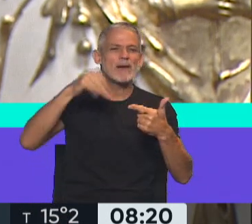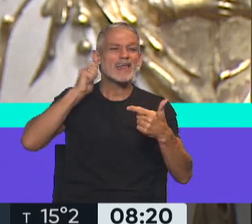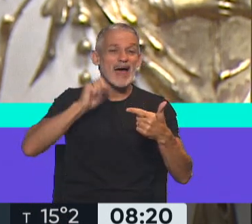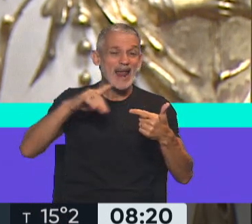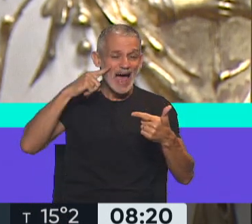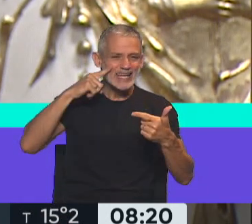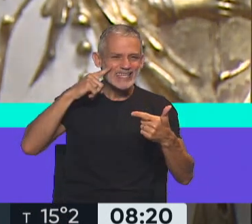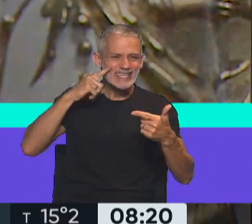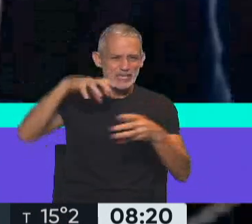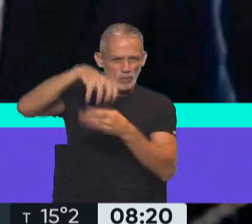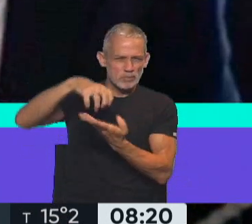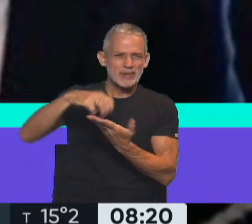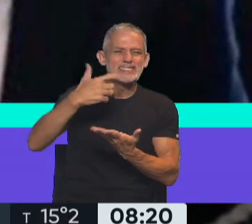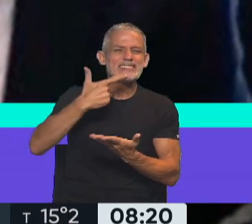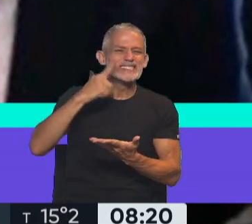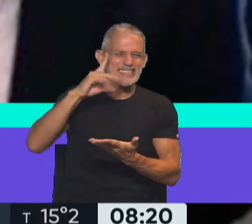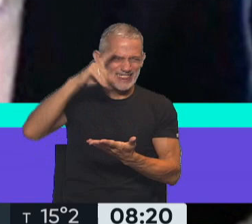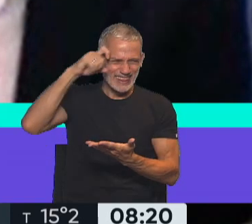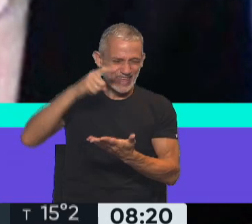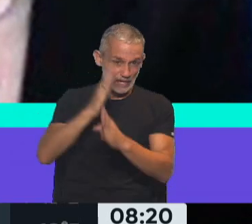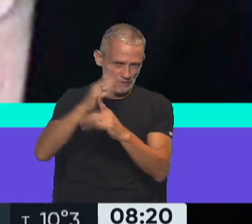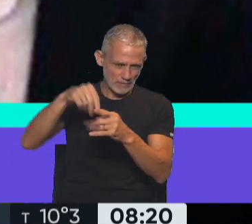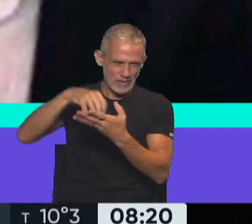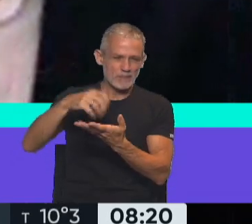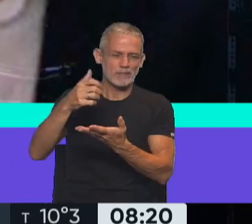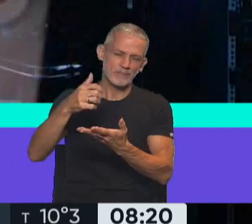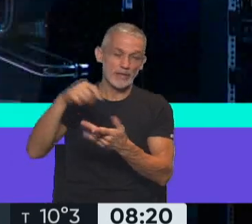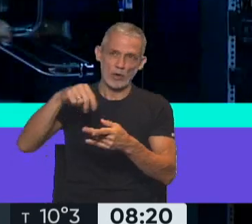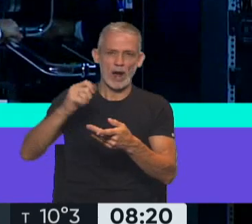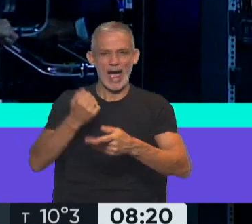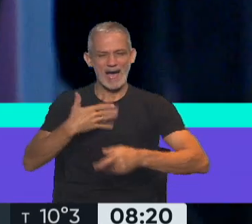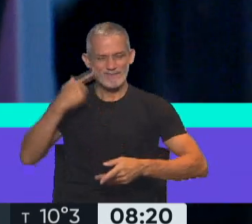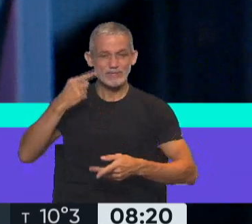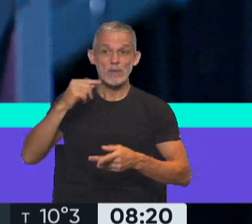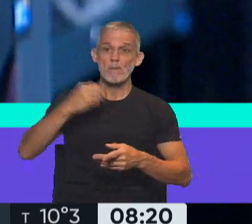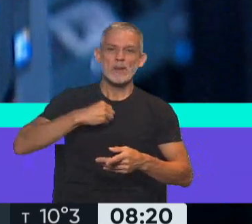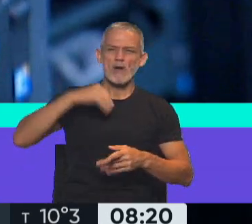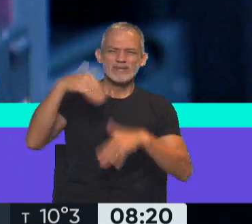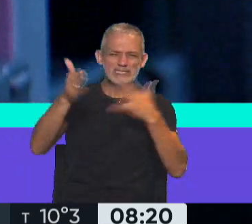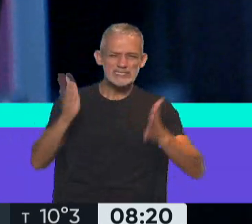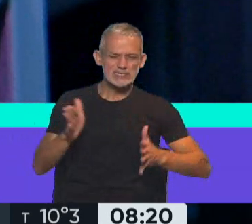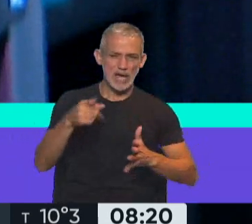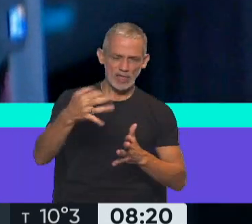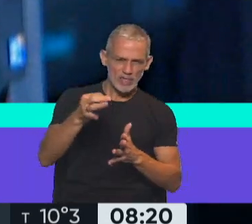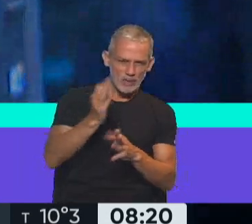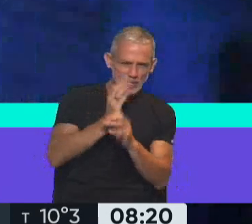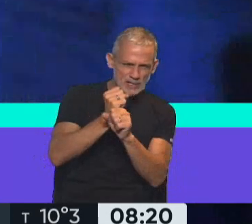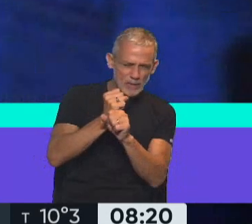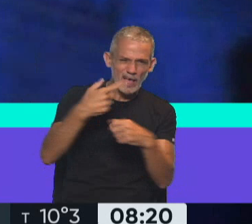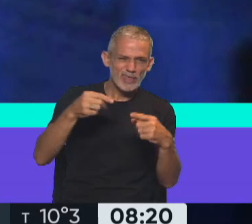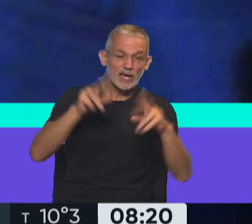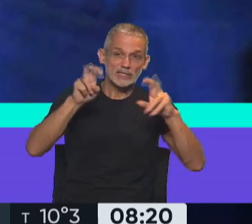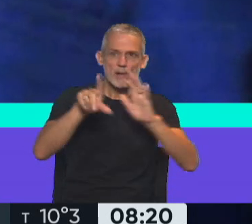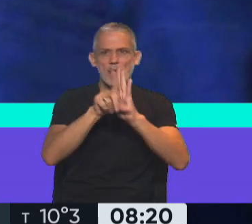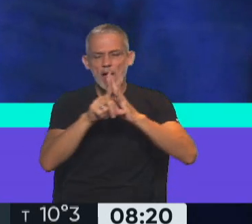se arma todo un esquema de espionaje en el conurbano, que teóricamente tenía que dedicarse a temas